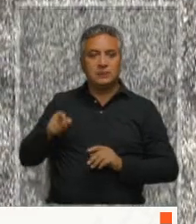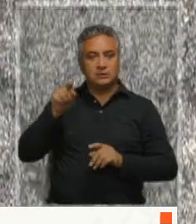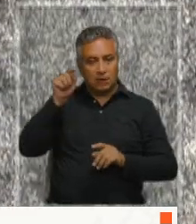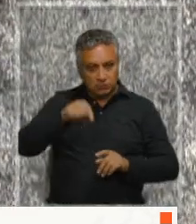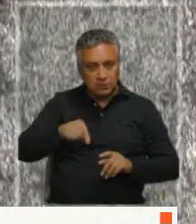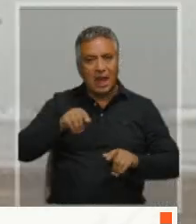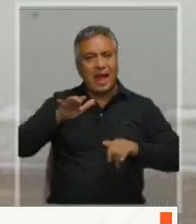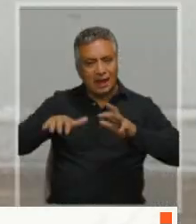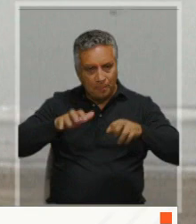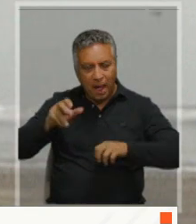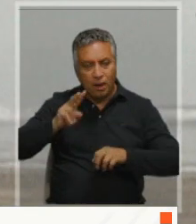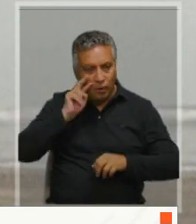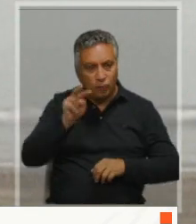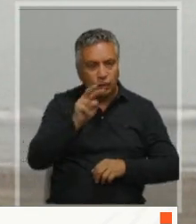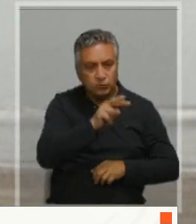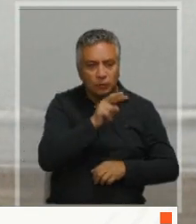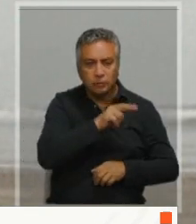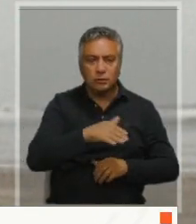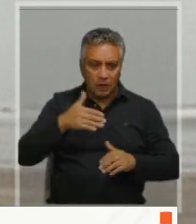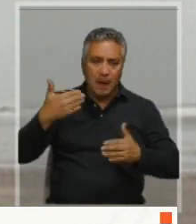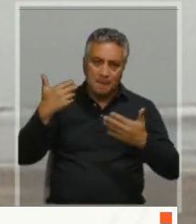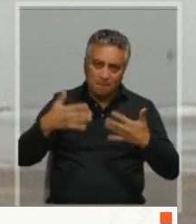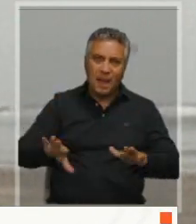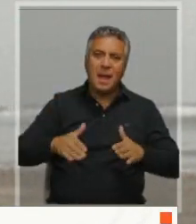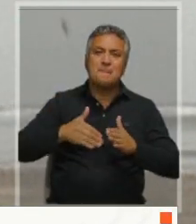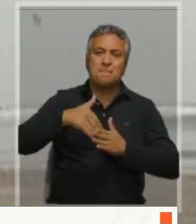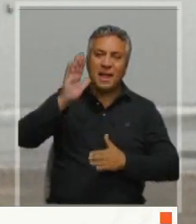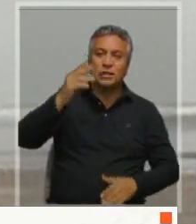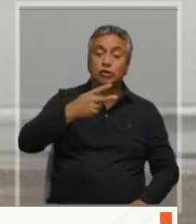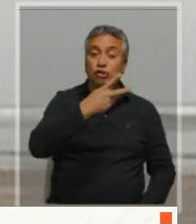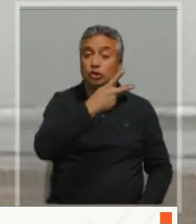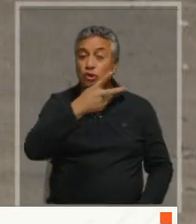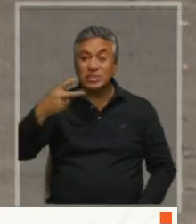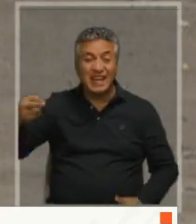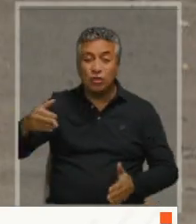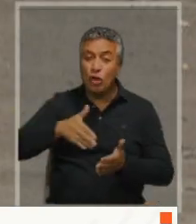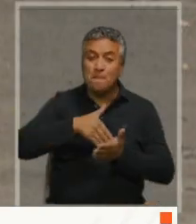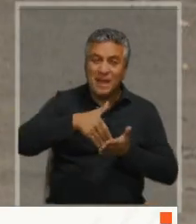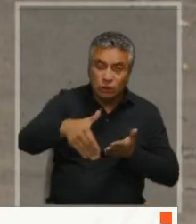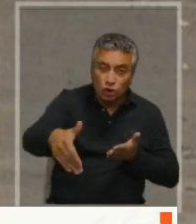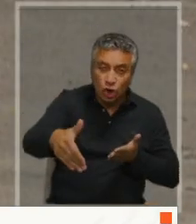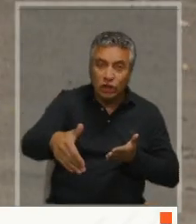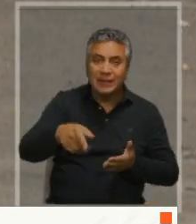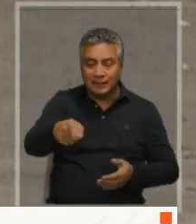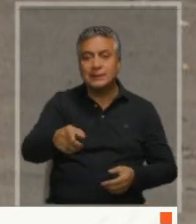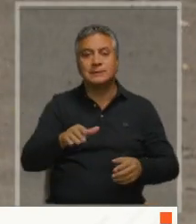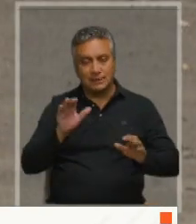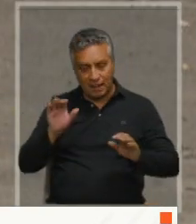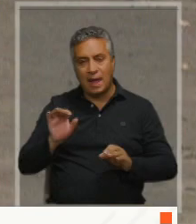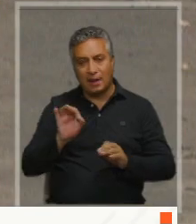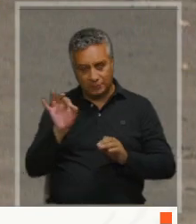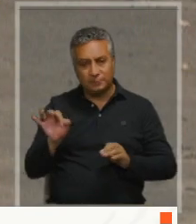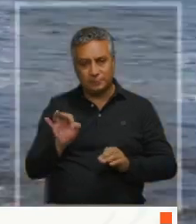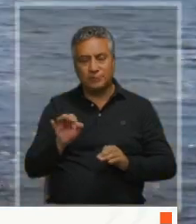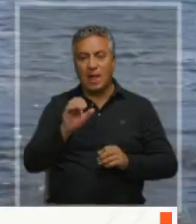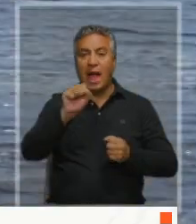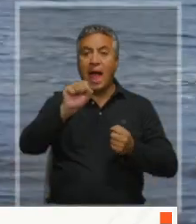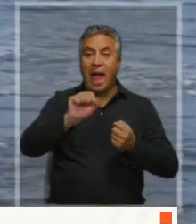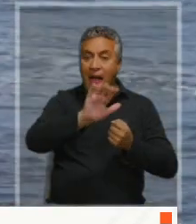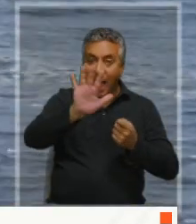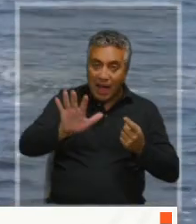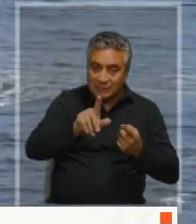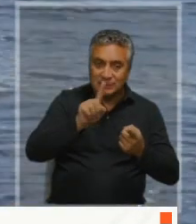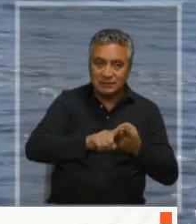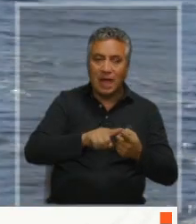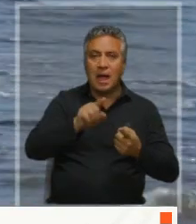ha reportado más de 200 millones de aves muertas y sacrificadas. El virus afecta a Asia, Europa, América. En